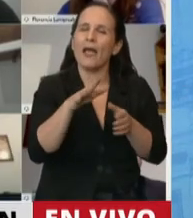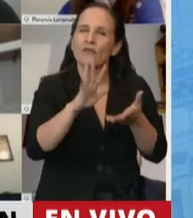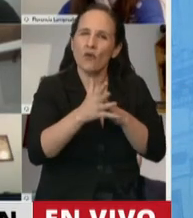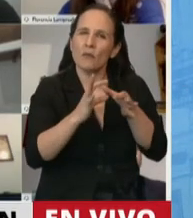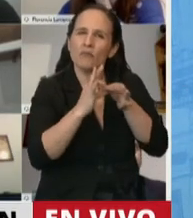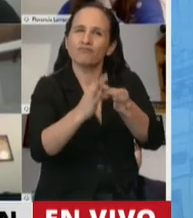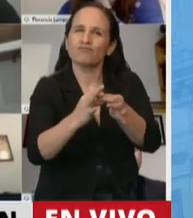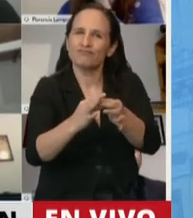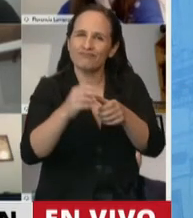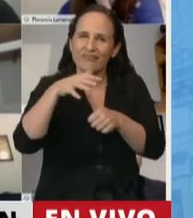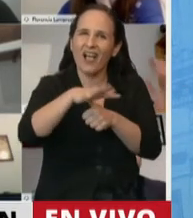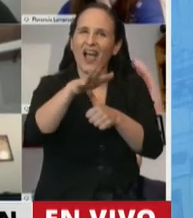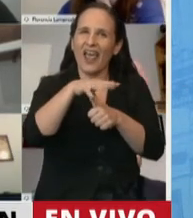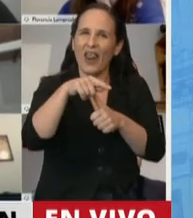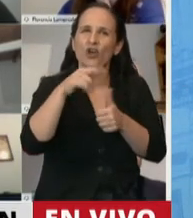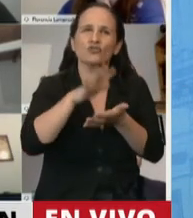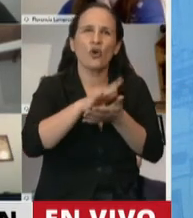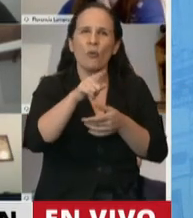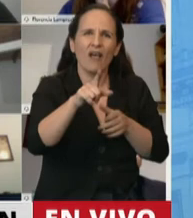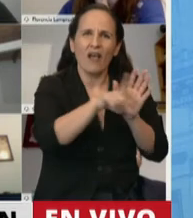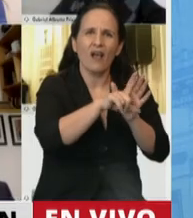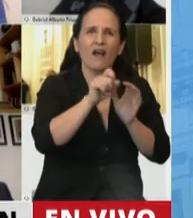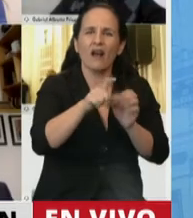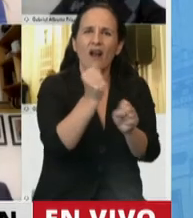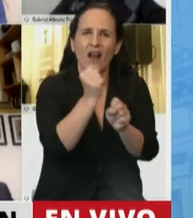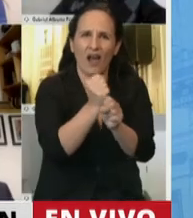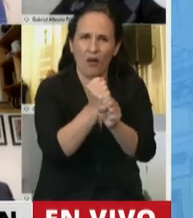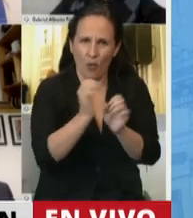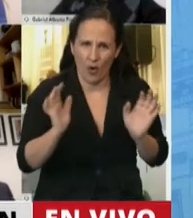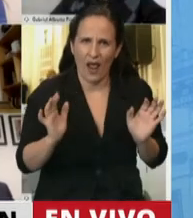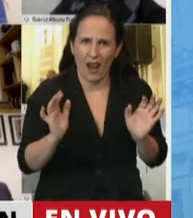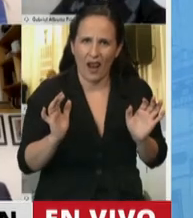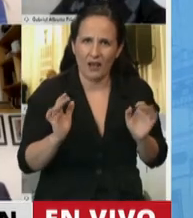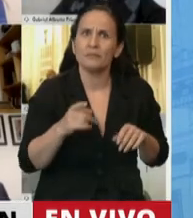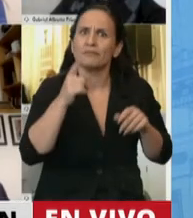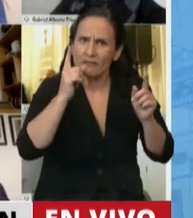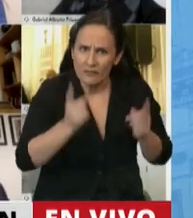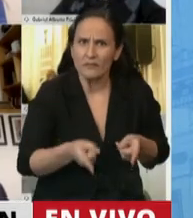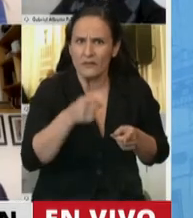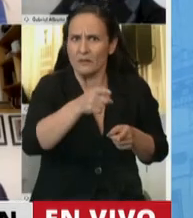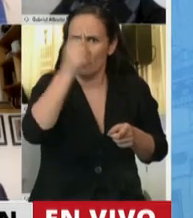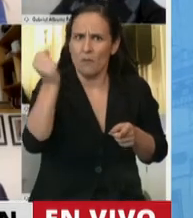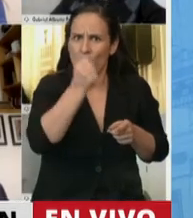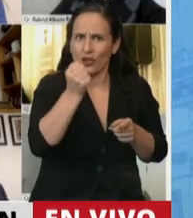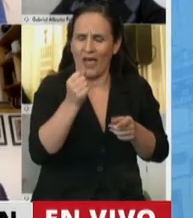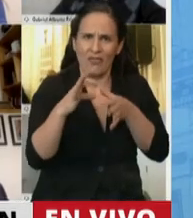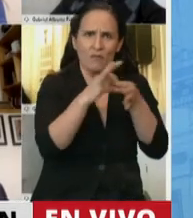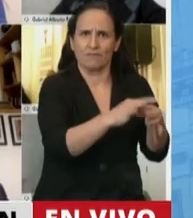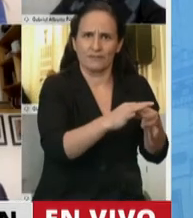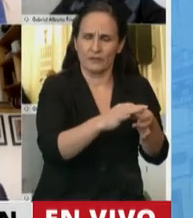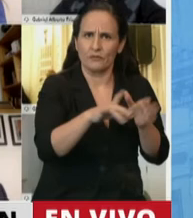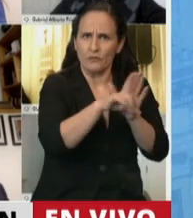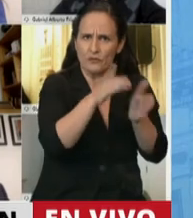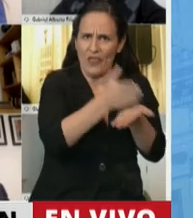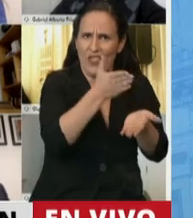lo referente a legislación laboral. Sin duda constituye otro hito de trascendencia en materia de derechos. En